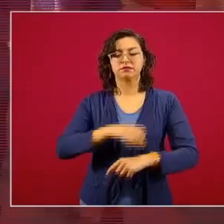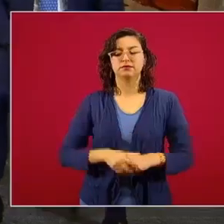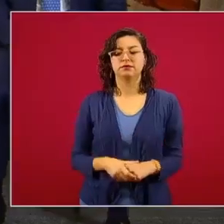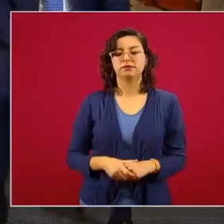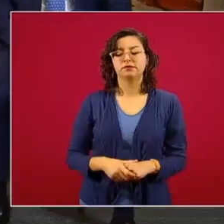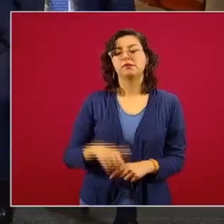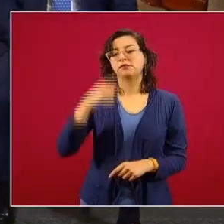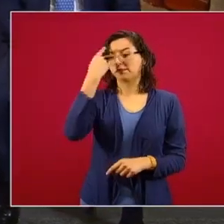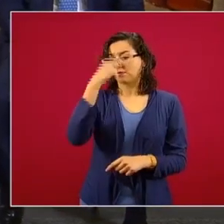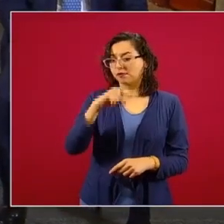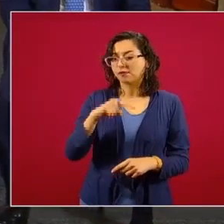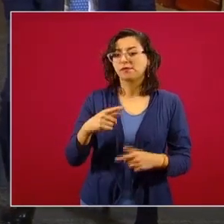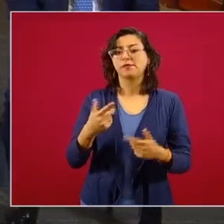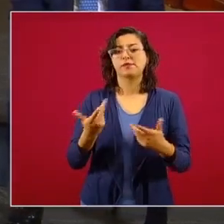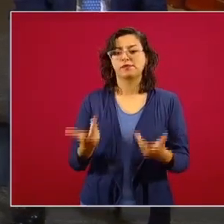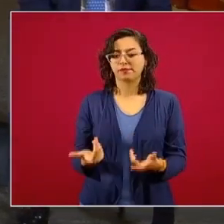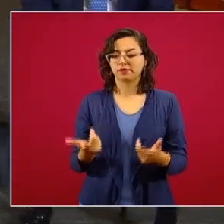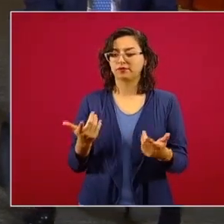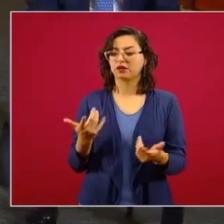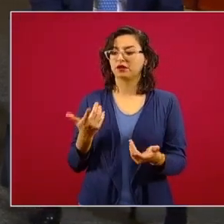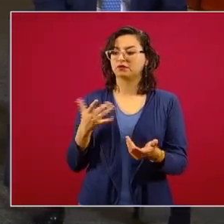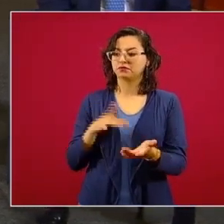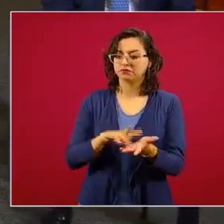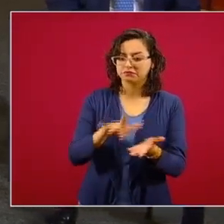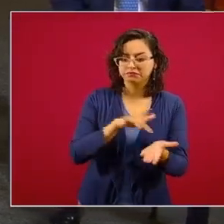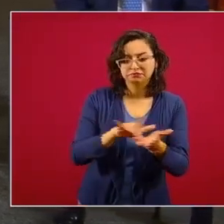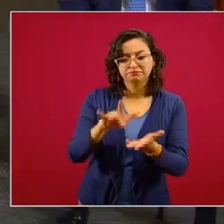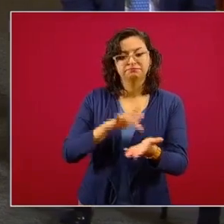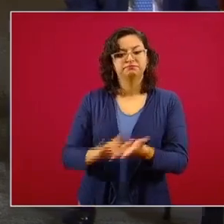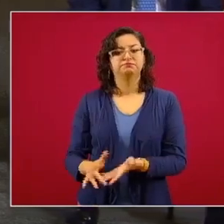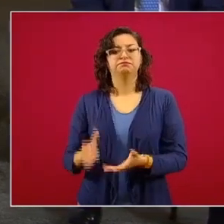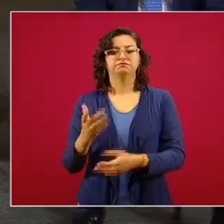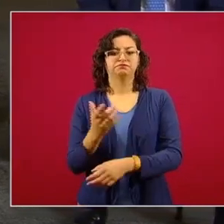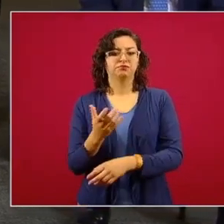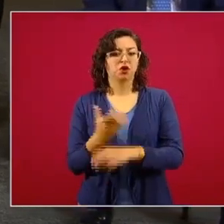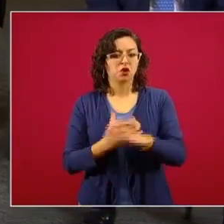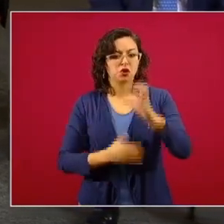equipo de protección para los trabajadores de la salud,